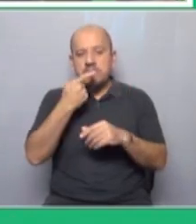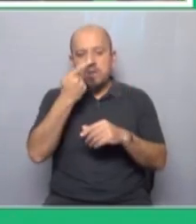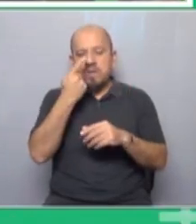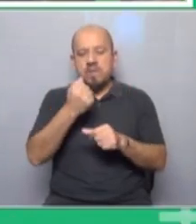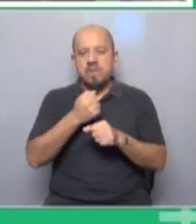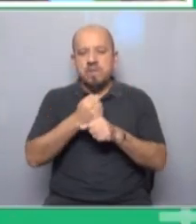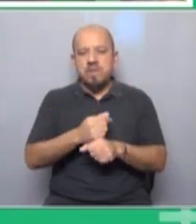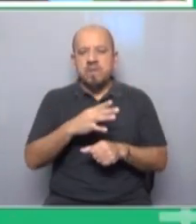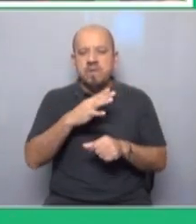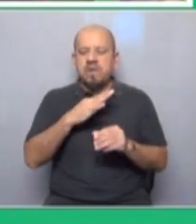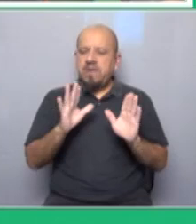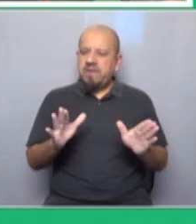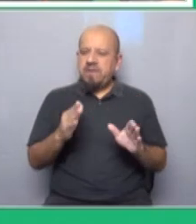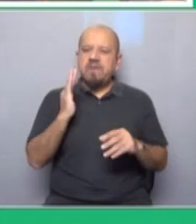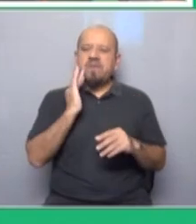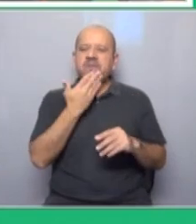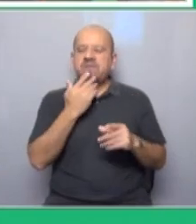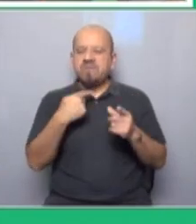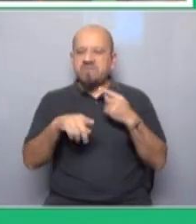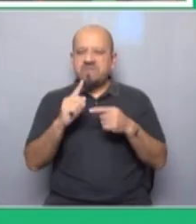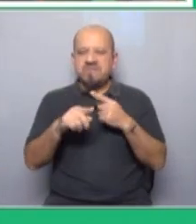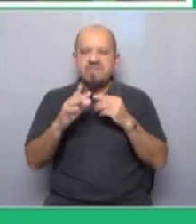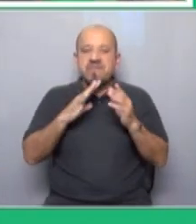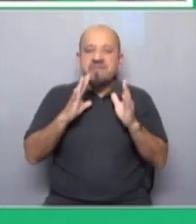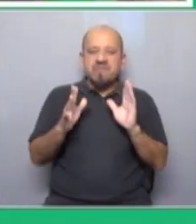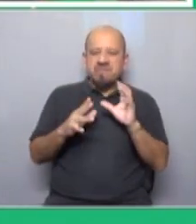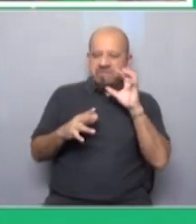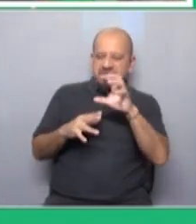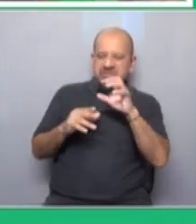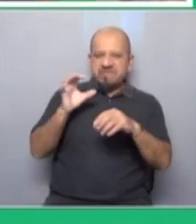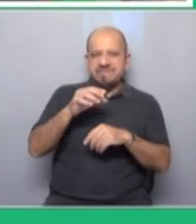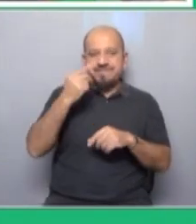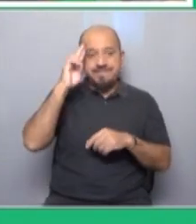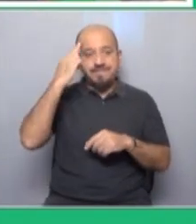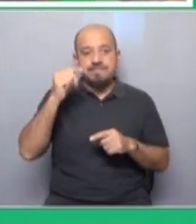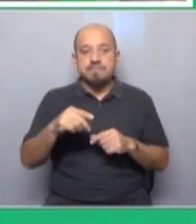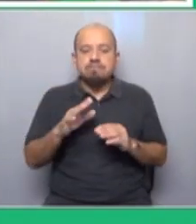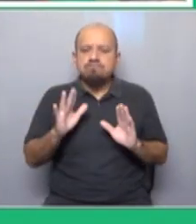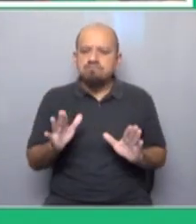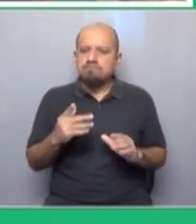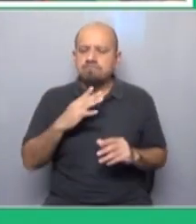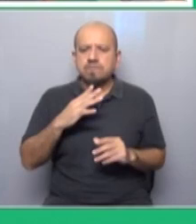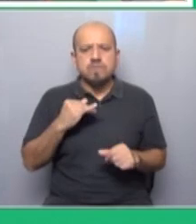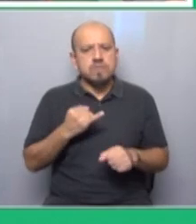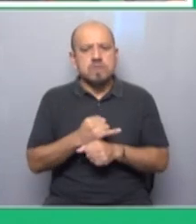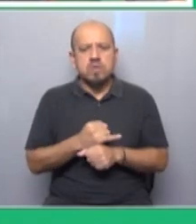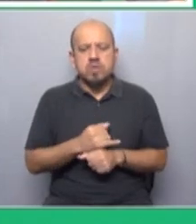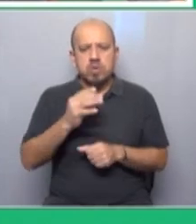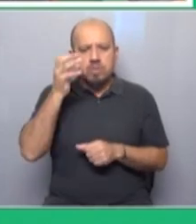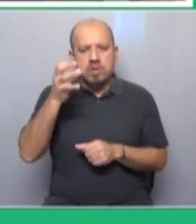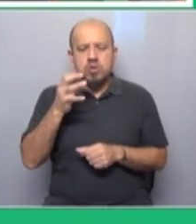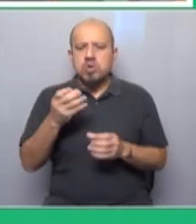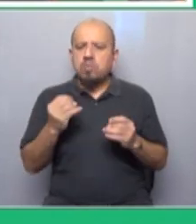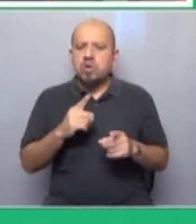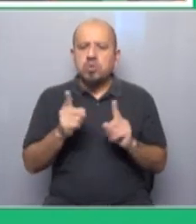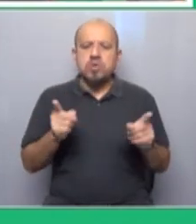los trabajadores después hay mucha hipocresía detrás pero al menos no aparecen con la agresividad que hoy tenemos en Uruguay que yo creo que es un gran error y muy peligroso porque